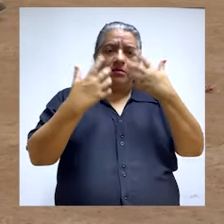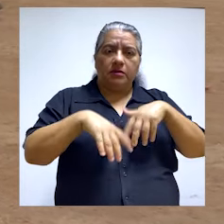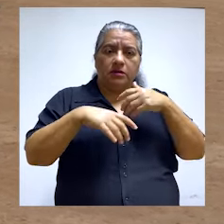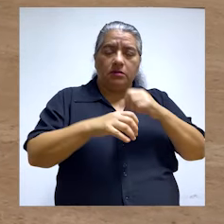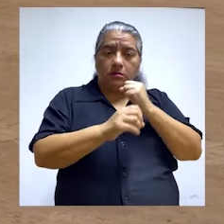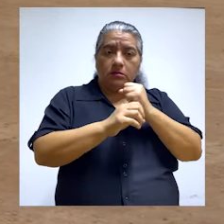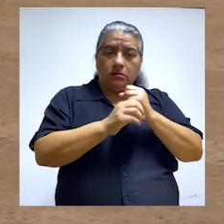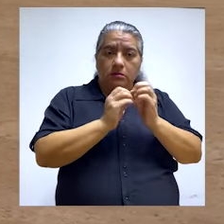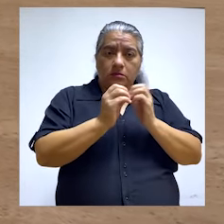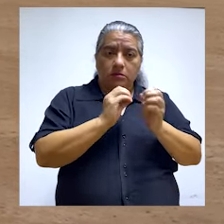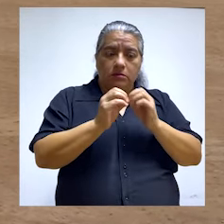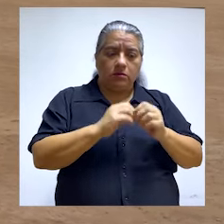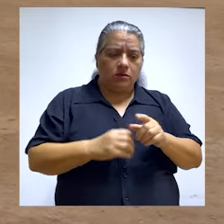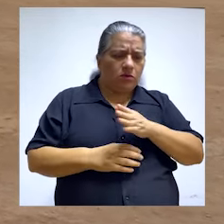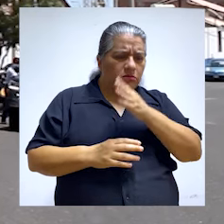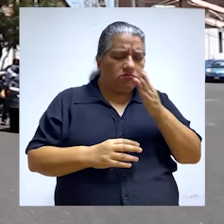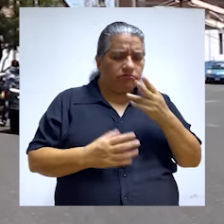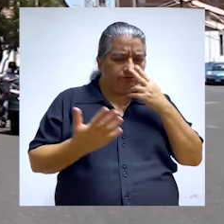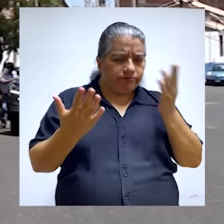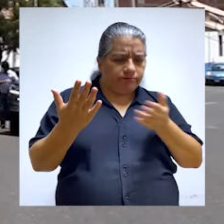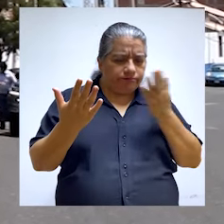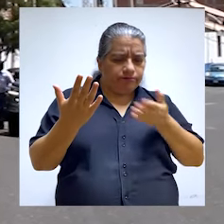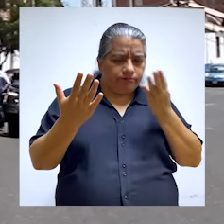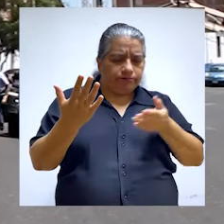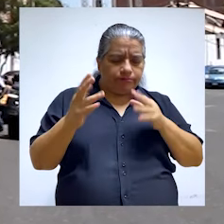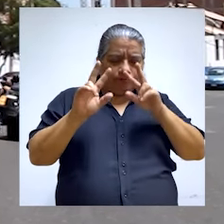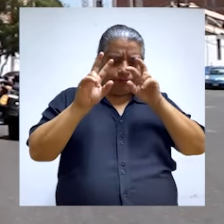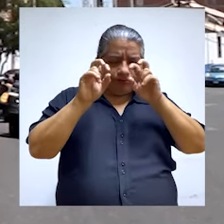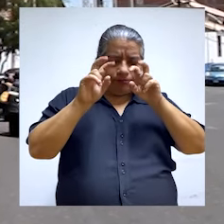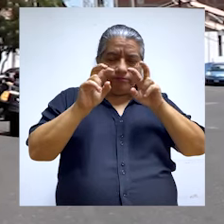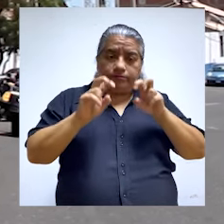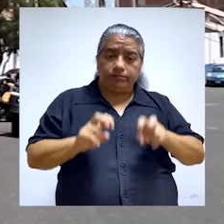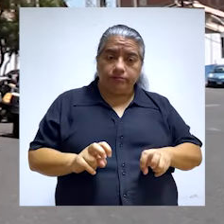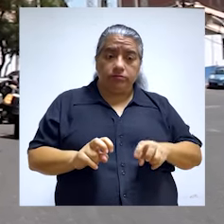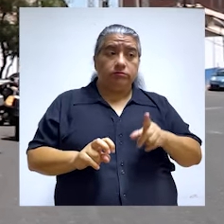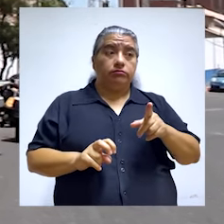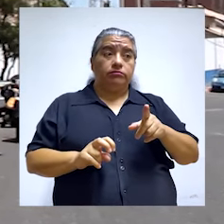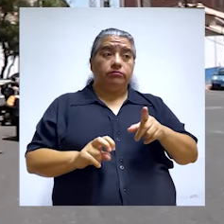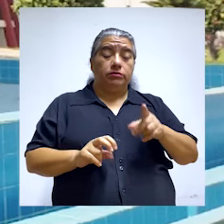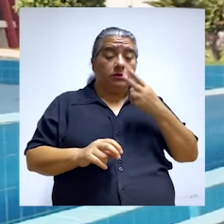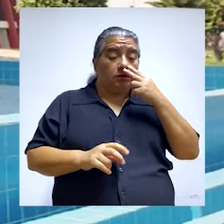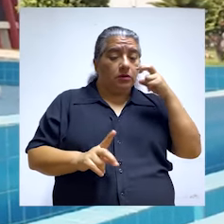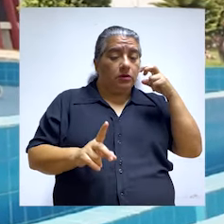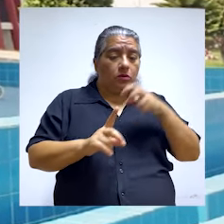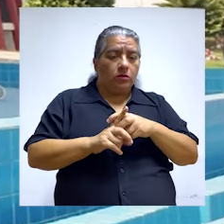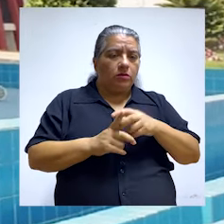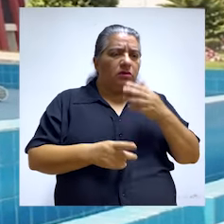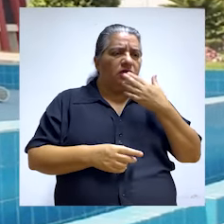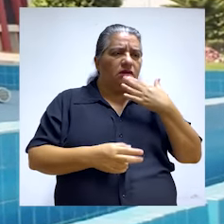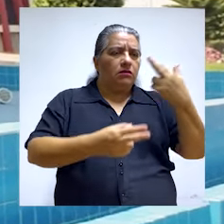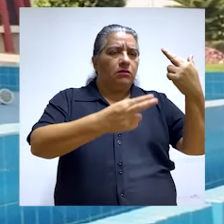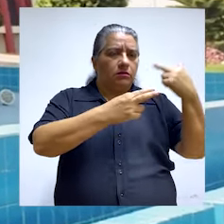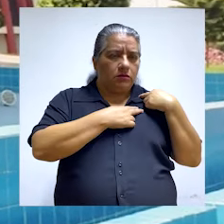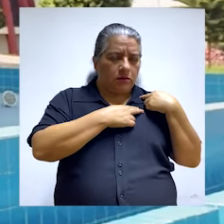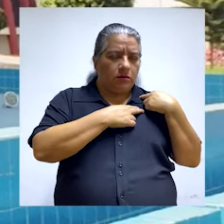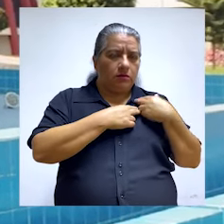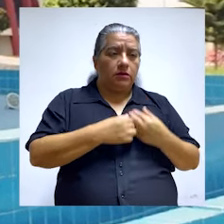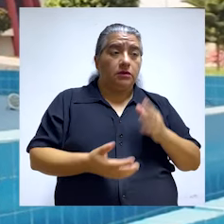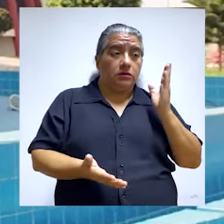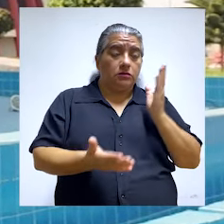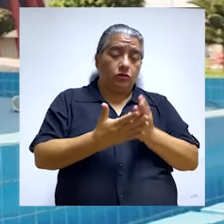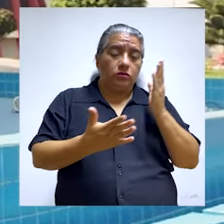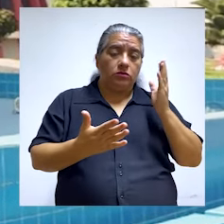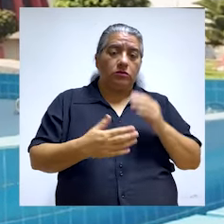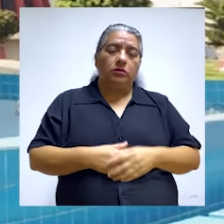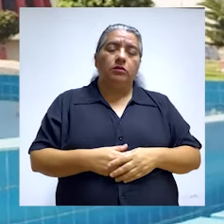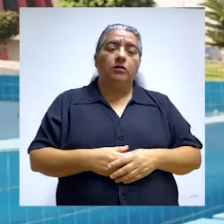parte de las empresas ejecutoras. Estos y otros aspectos serán evaluados y, de corresponder, se identificarán